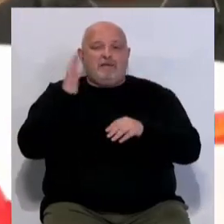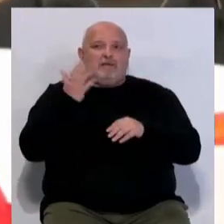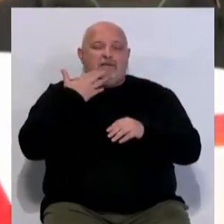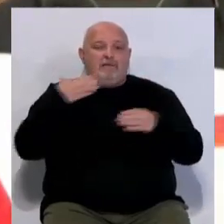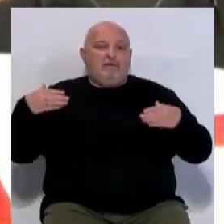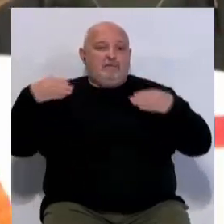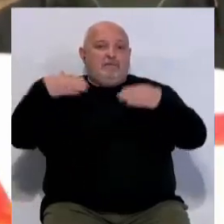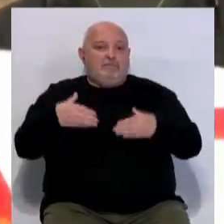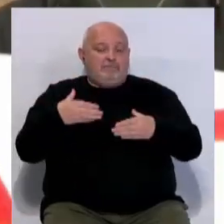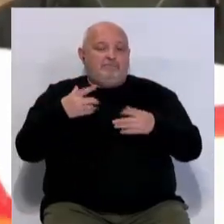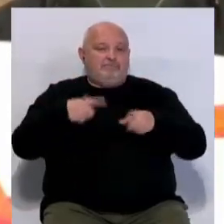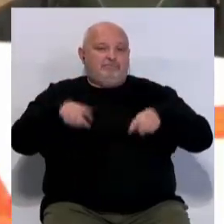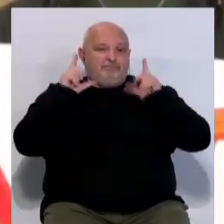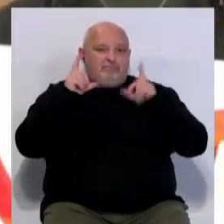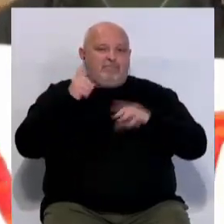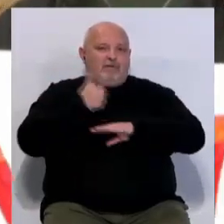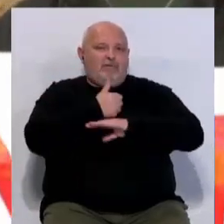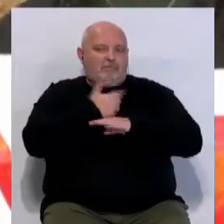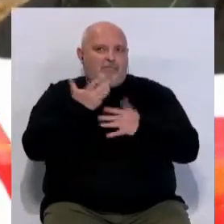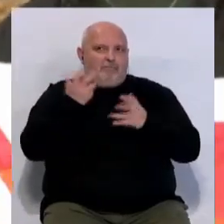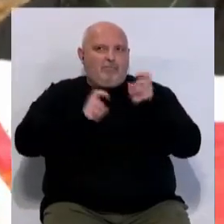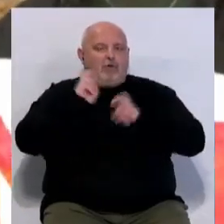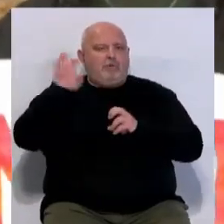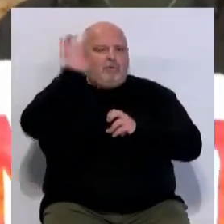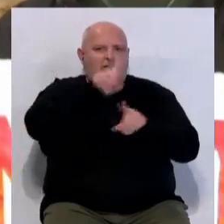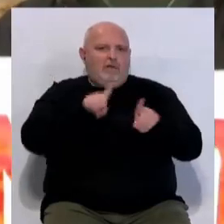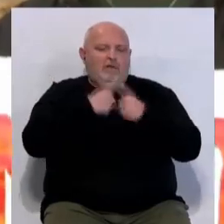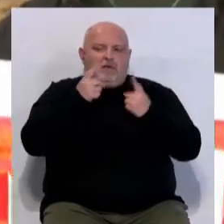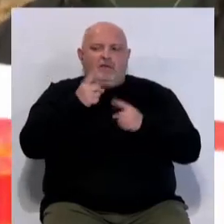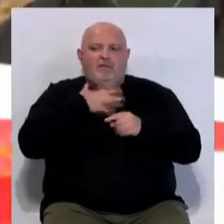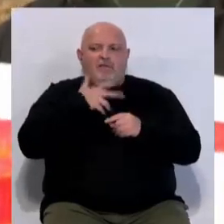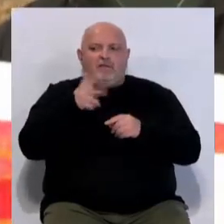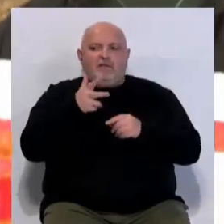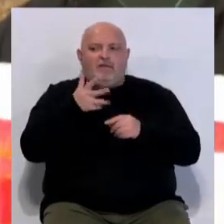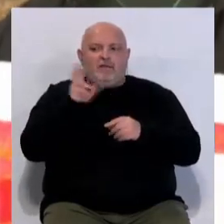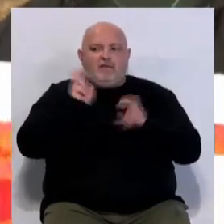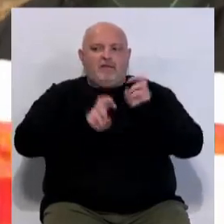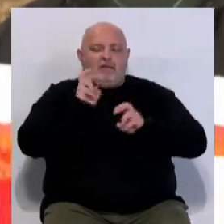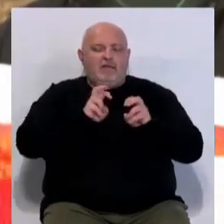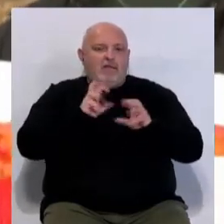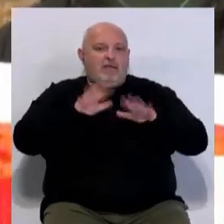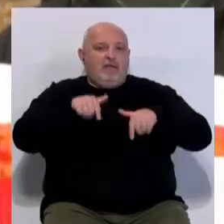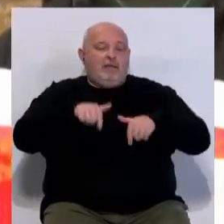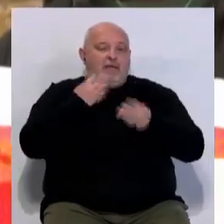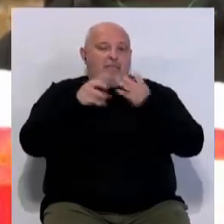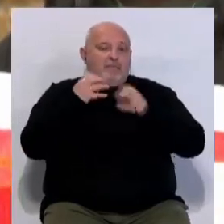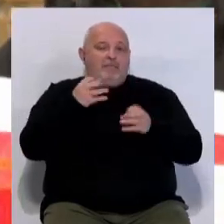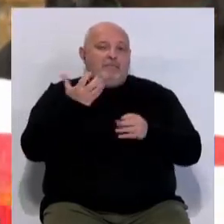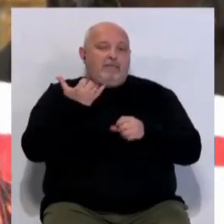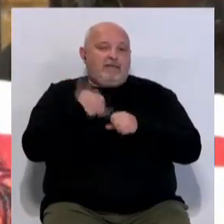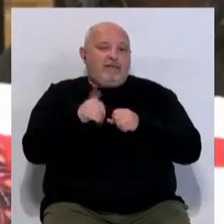con ellos, que son los protagonistas, que son ciudadanos activos, aunque vengan de otros países, son ciudadanos de plenos derechos y que tendrían que estar aquí protestando. Y